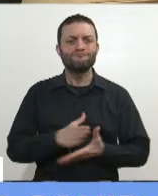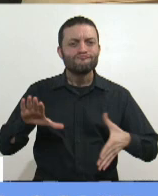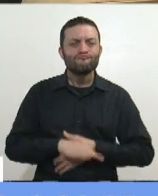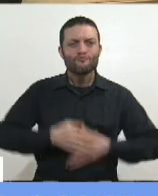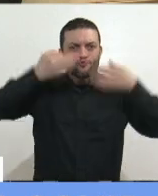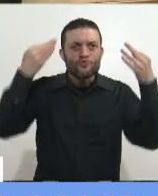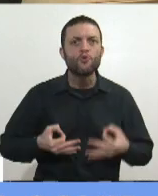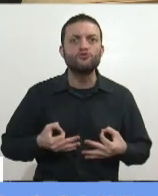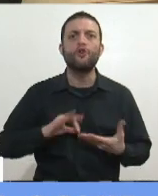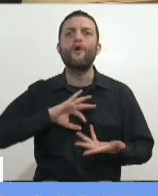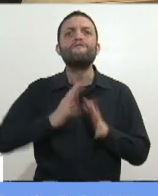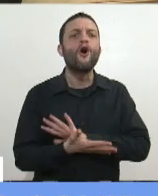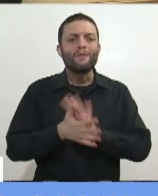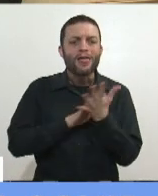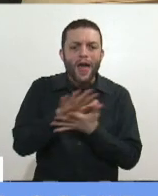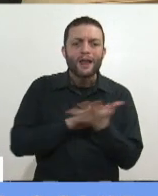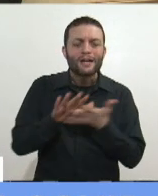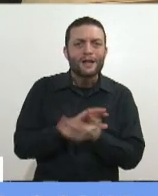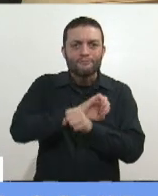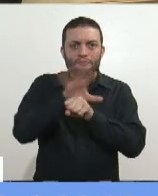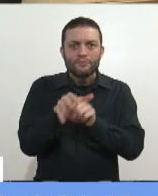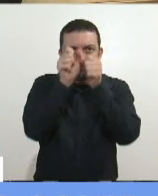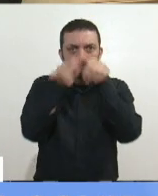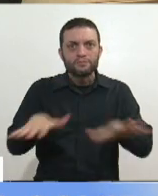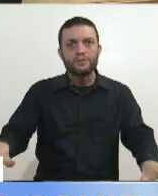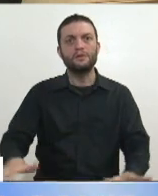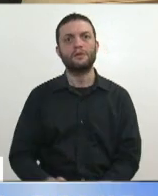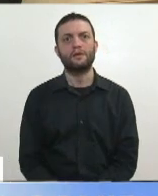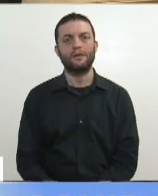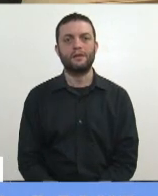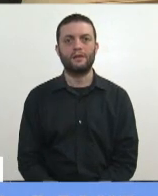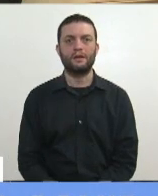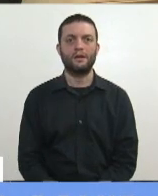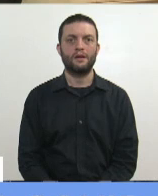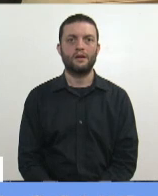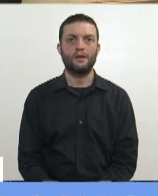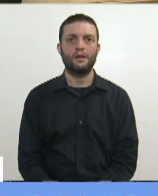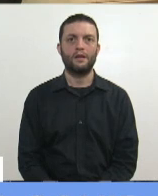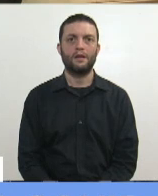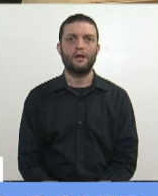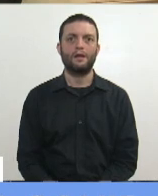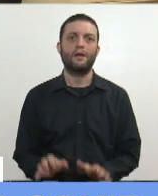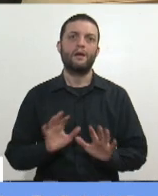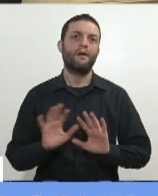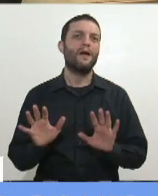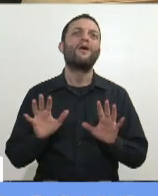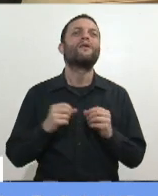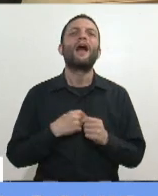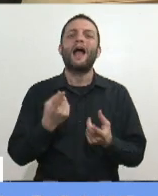cómo resolver el problema de la pandemia. ¿Dónde están algunas que hacen falta?